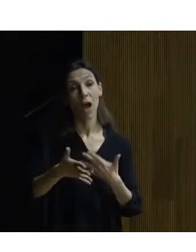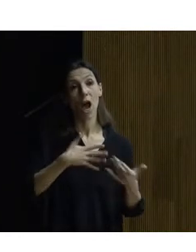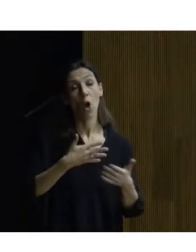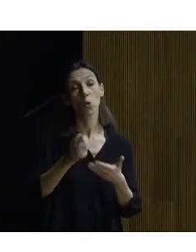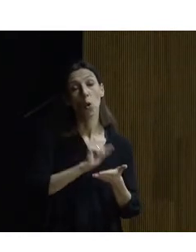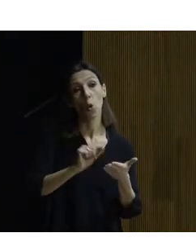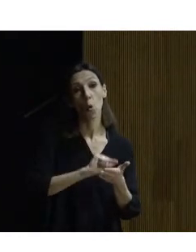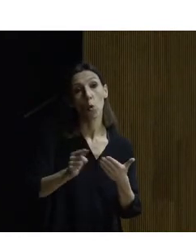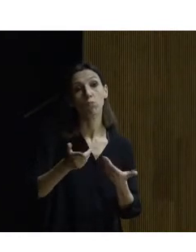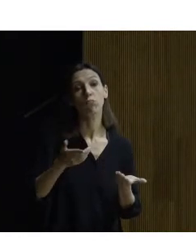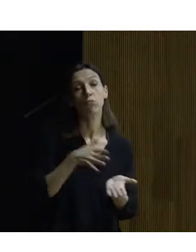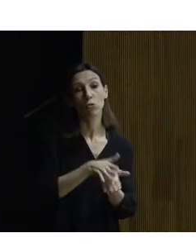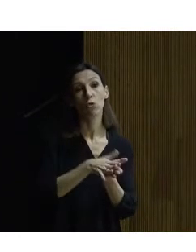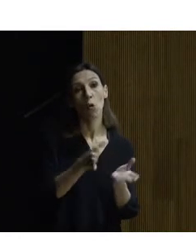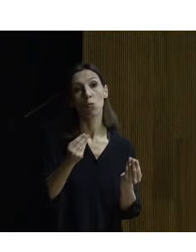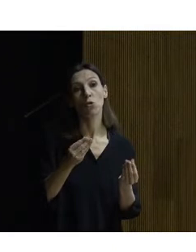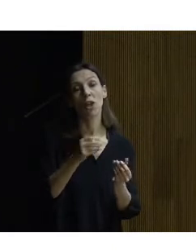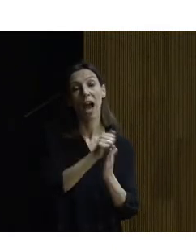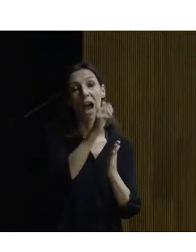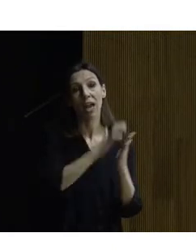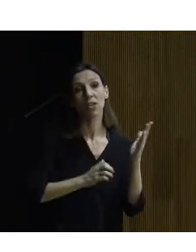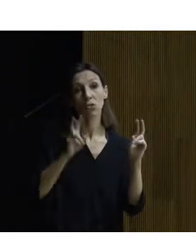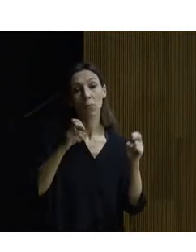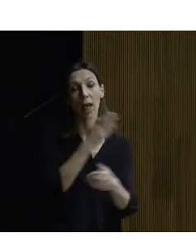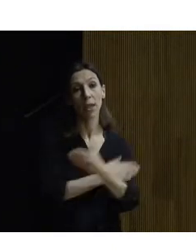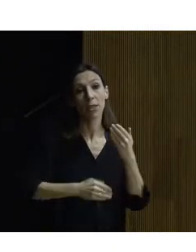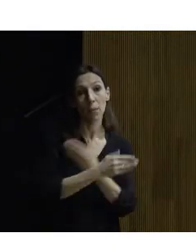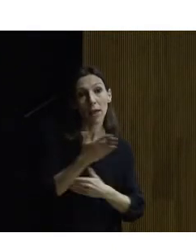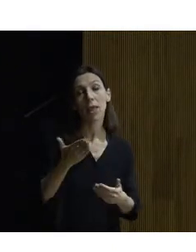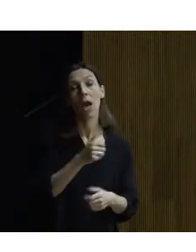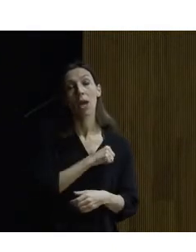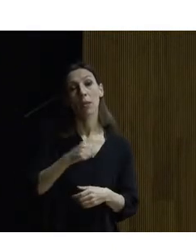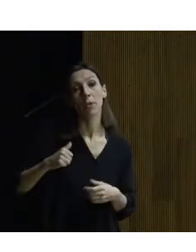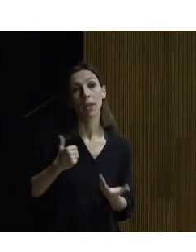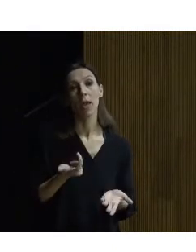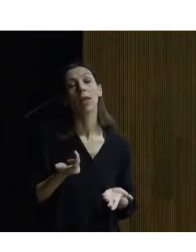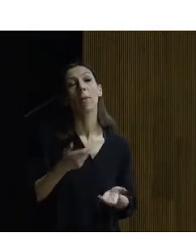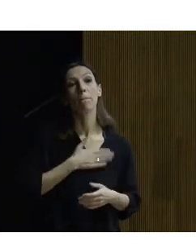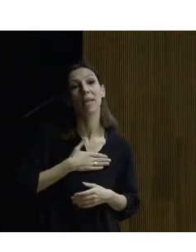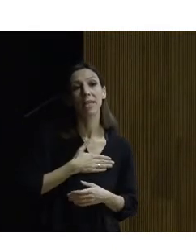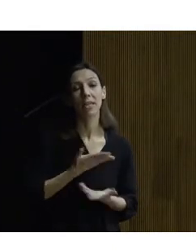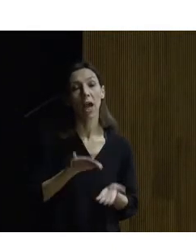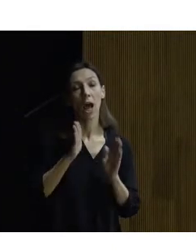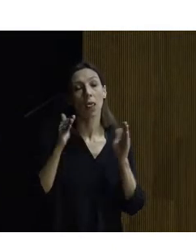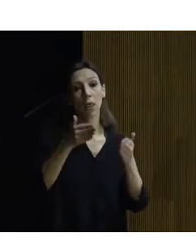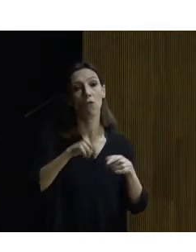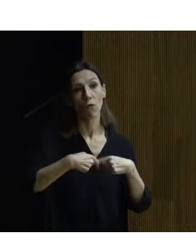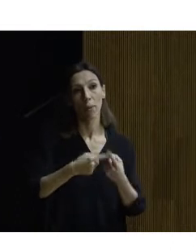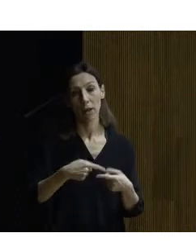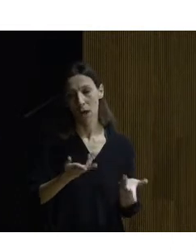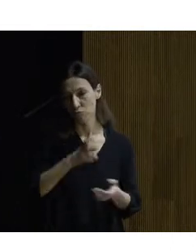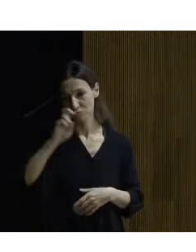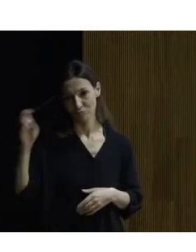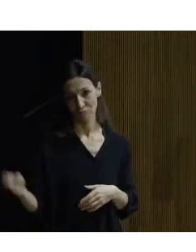artículos sobre discapacidad envejecimiento dependencia servicios sociales bienestar atención familiar entre otras realmente tiene